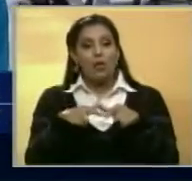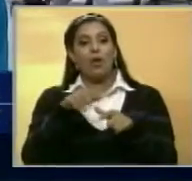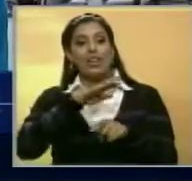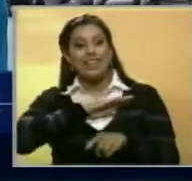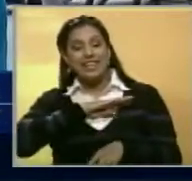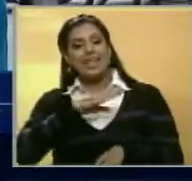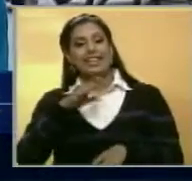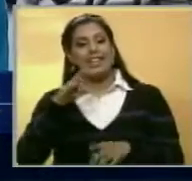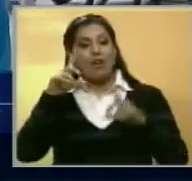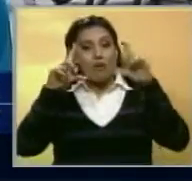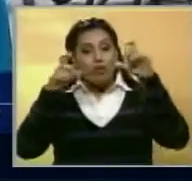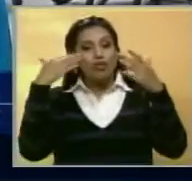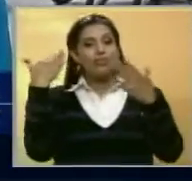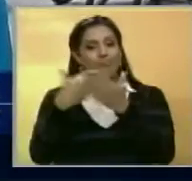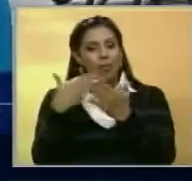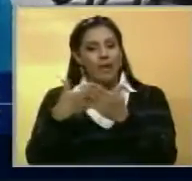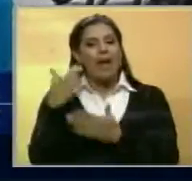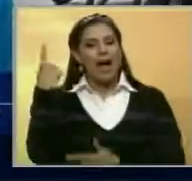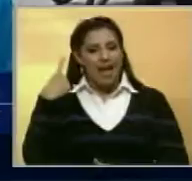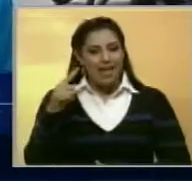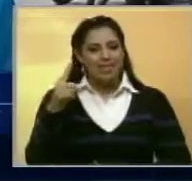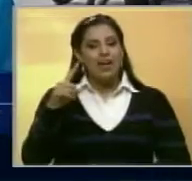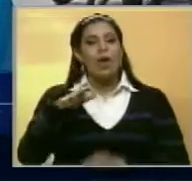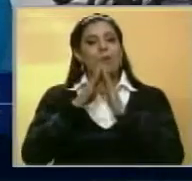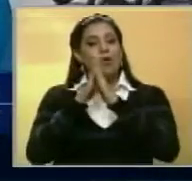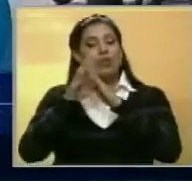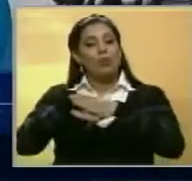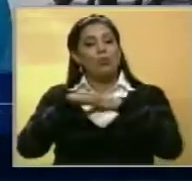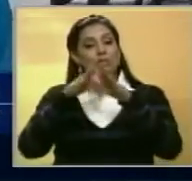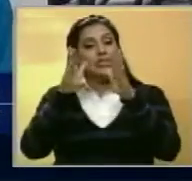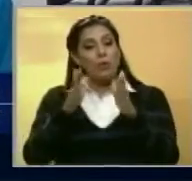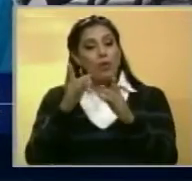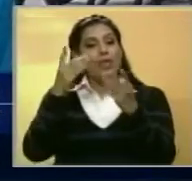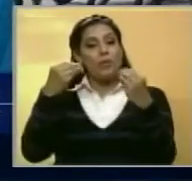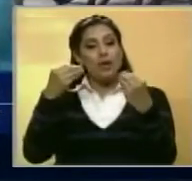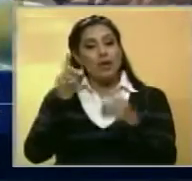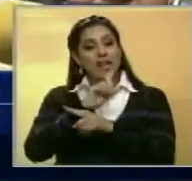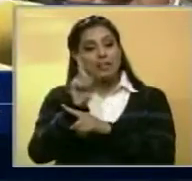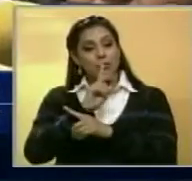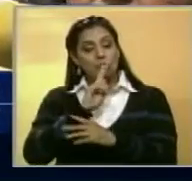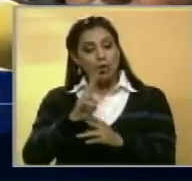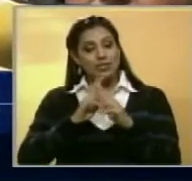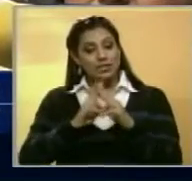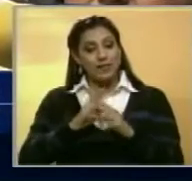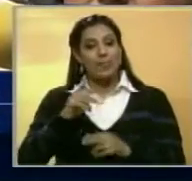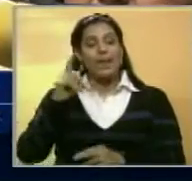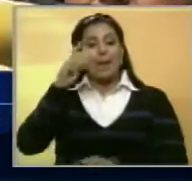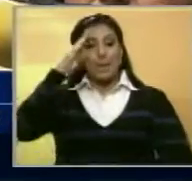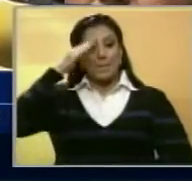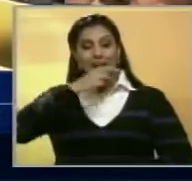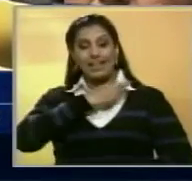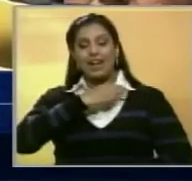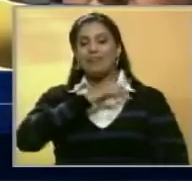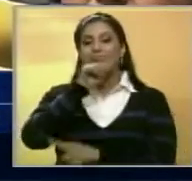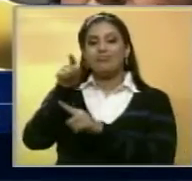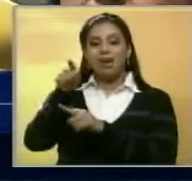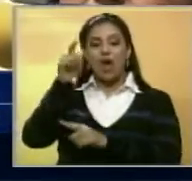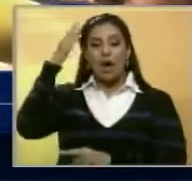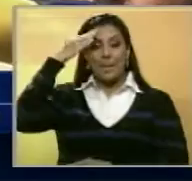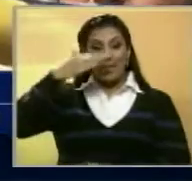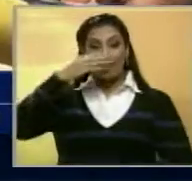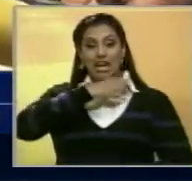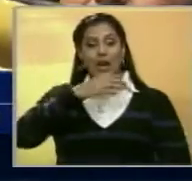están fotografías. Pidió al Ministerio Público una pronta respuesta. Escuchemos. Él dio las órdenes ese día, siendo general,